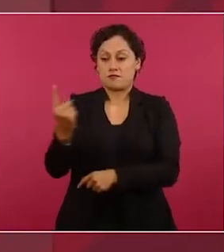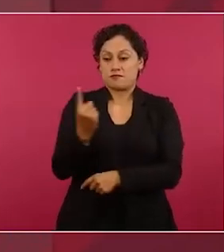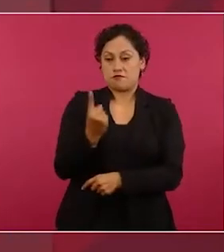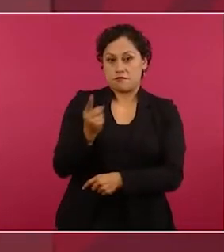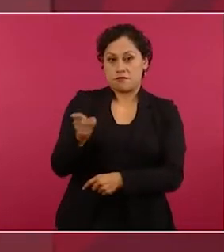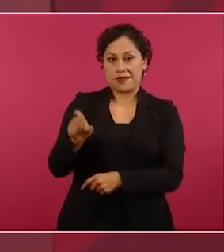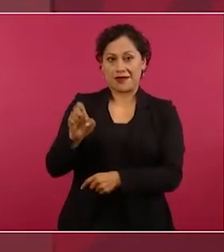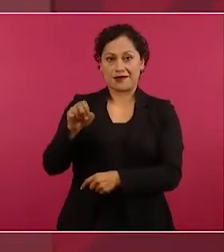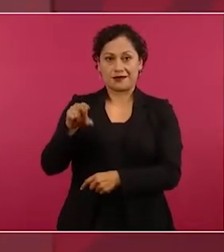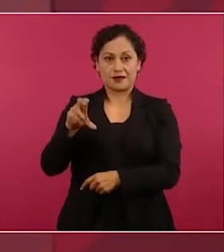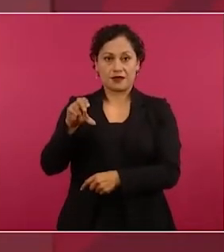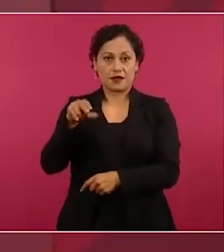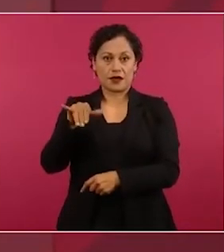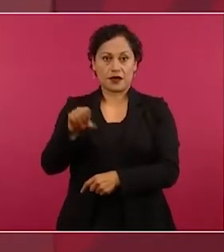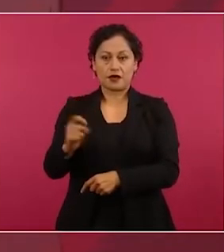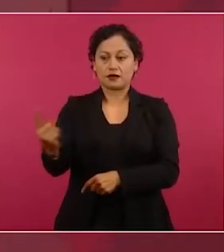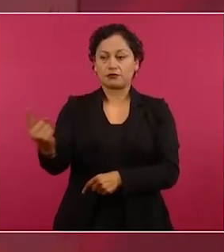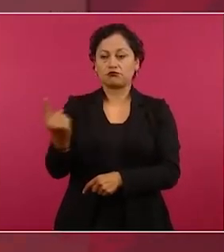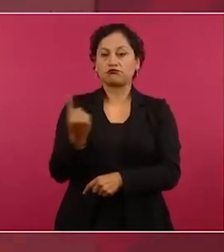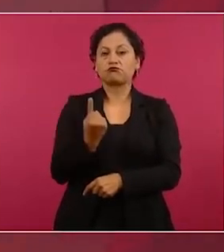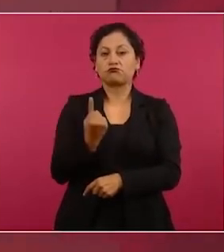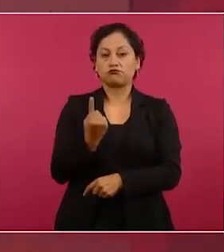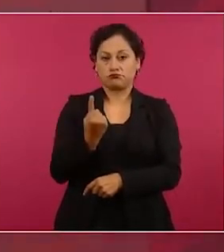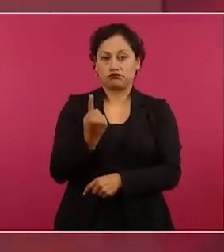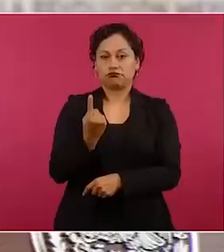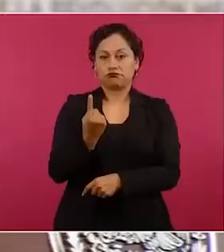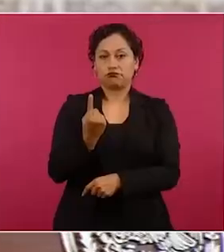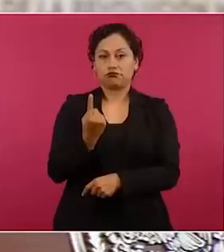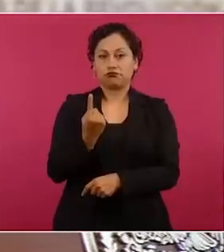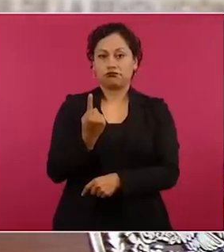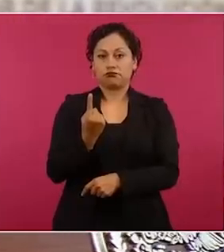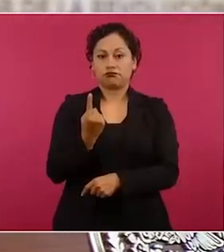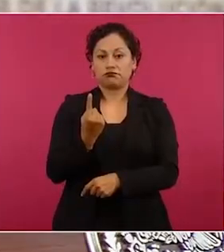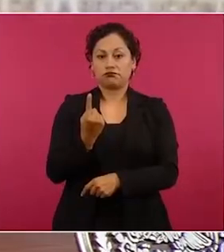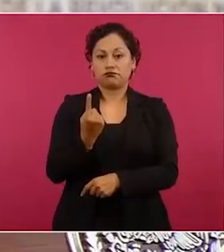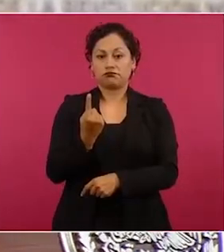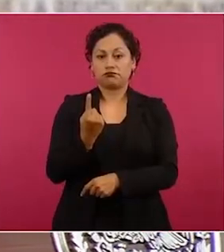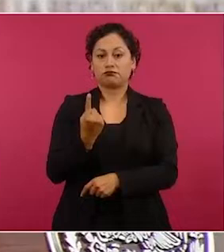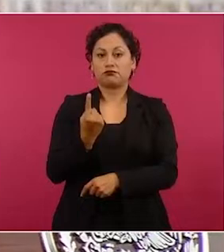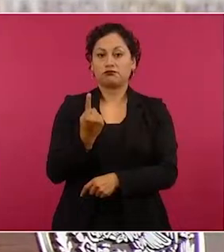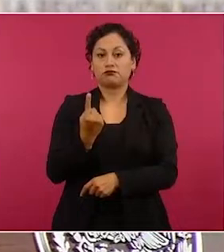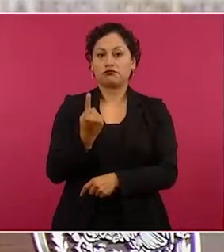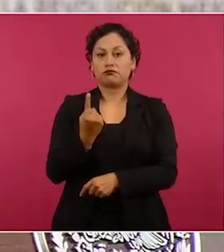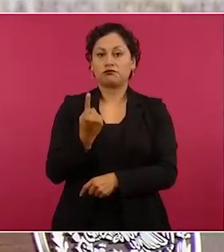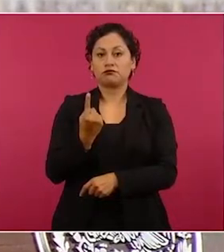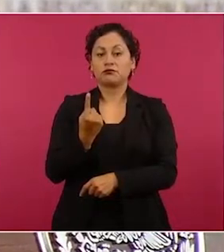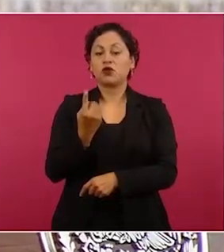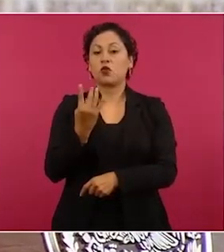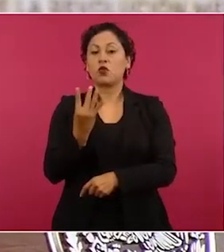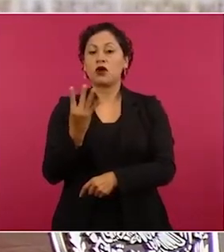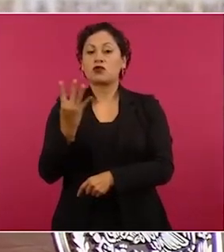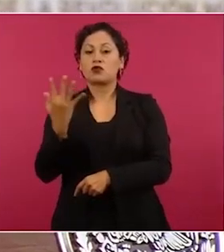con cuatro o cinco carpetas.